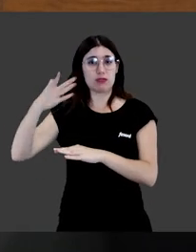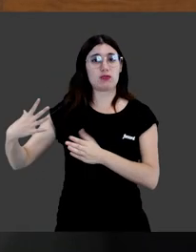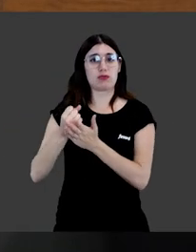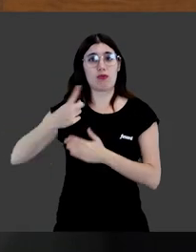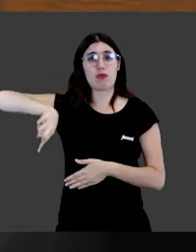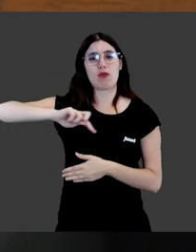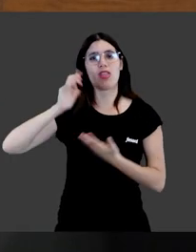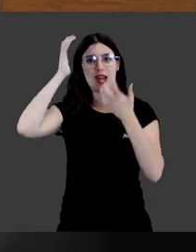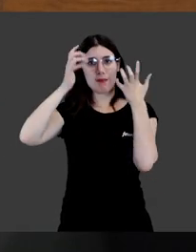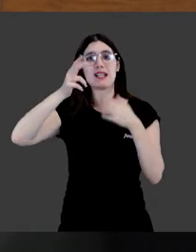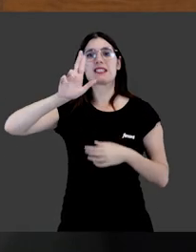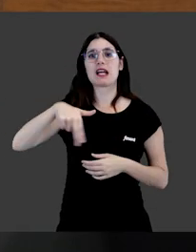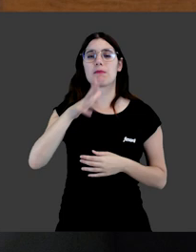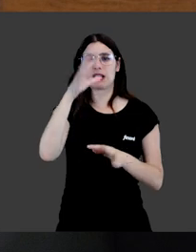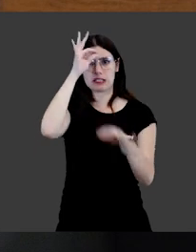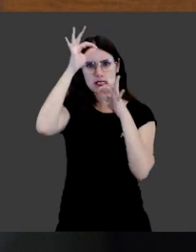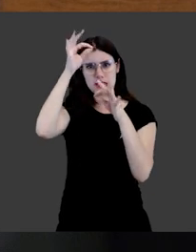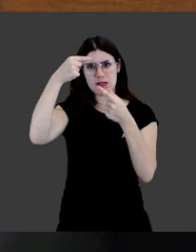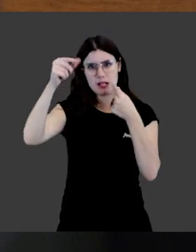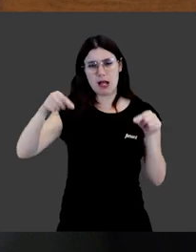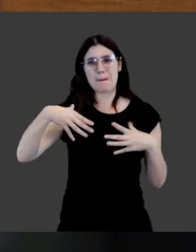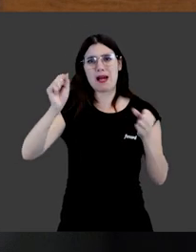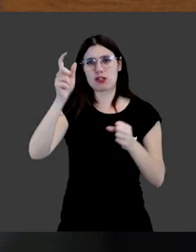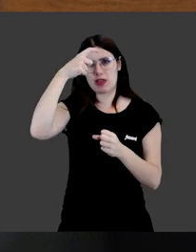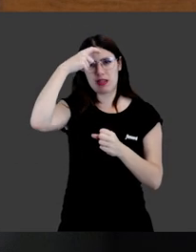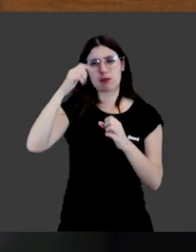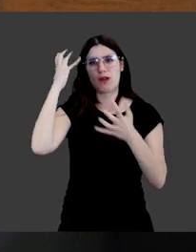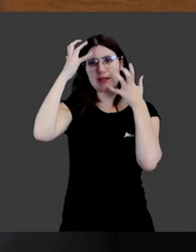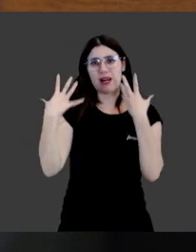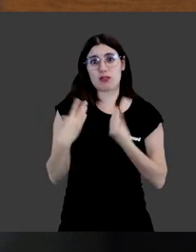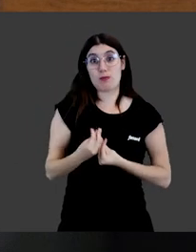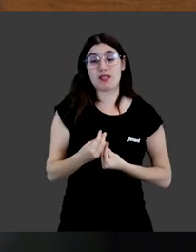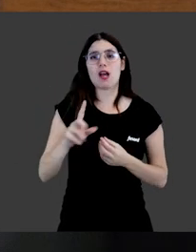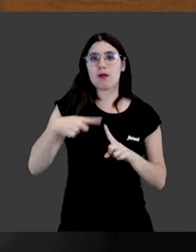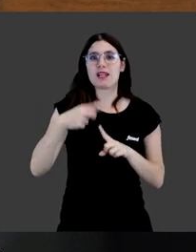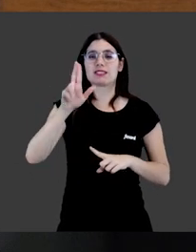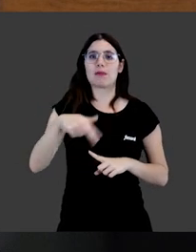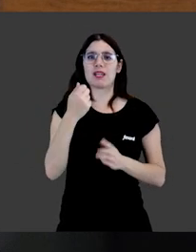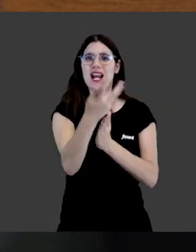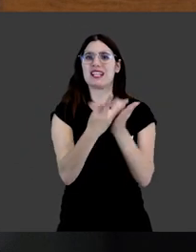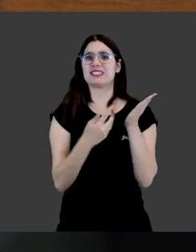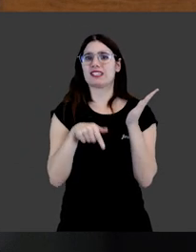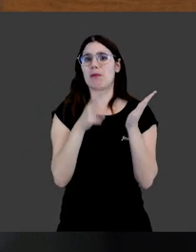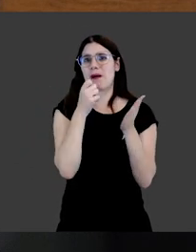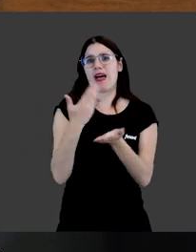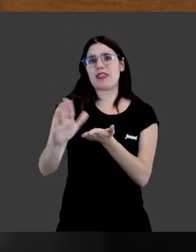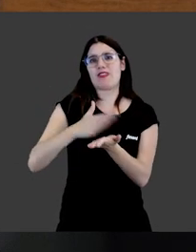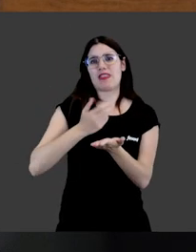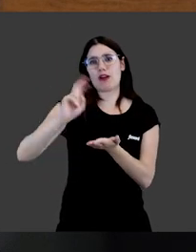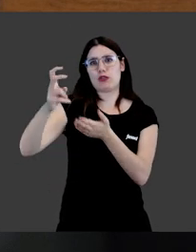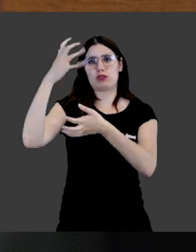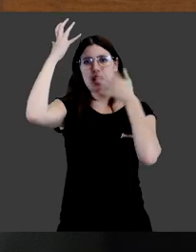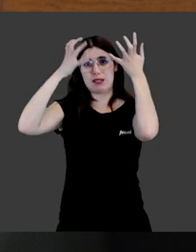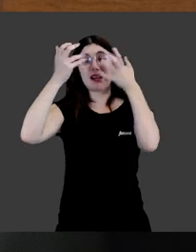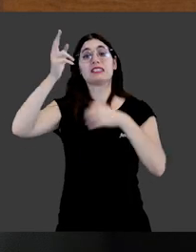respecto de los animales. Y luego, además, concreta mucho más el concepto de animales de compañía. Incluso establece un listado para poder